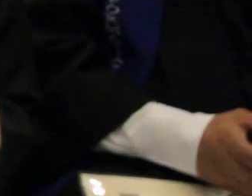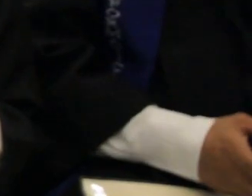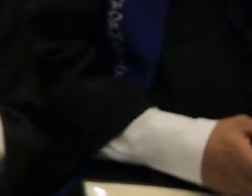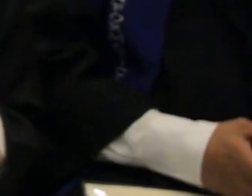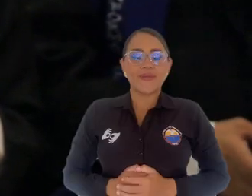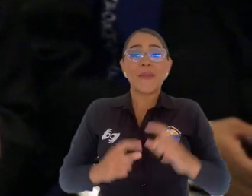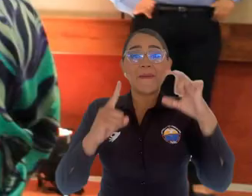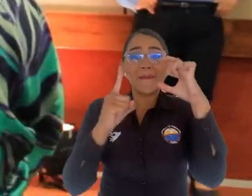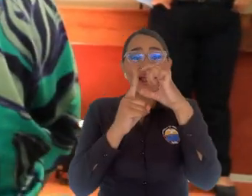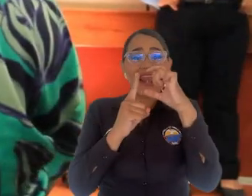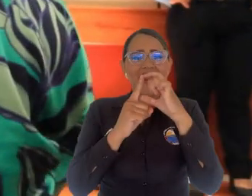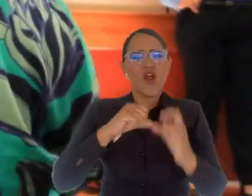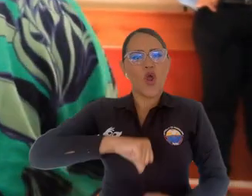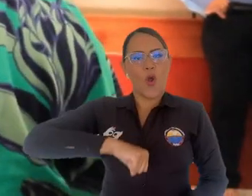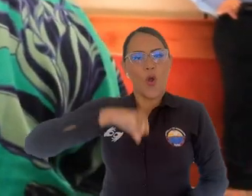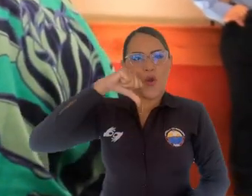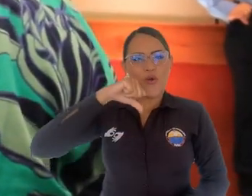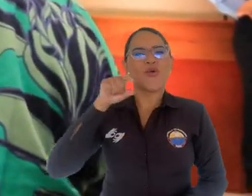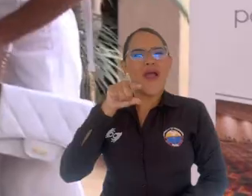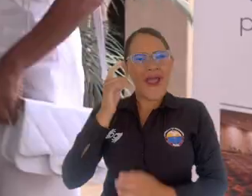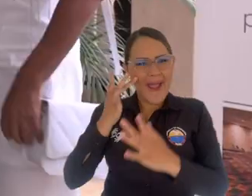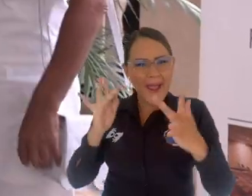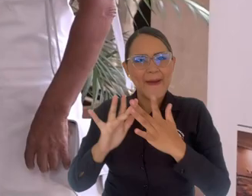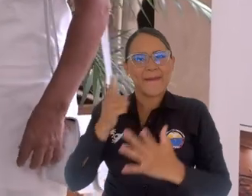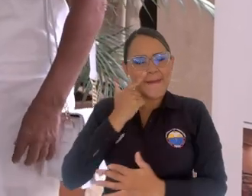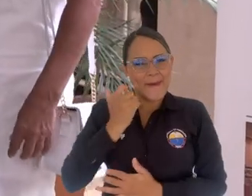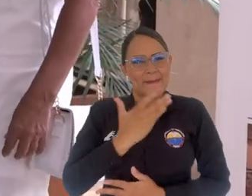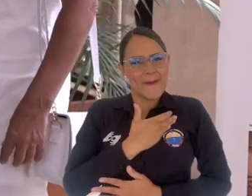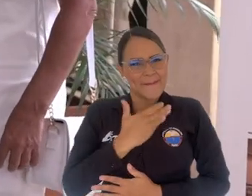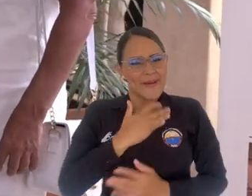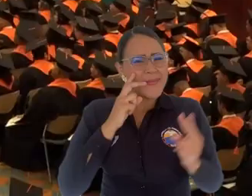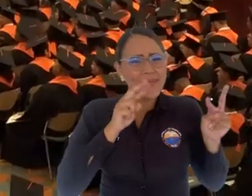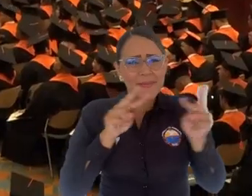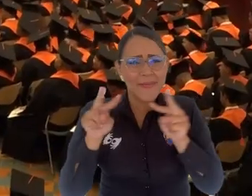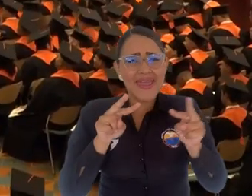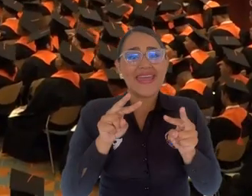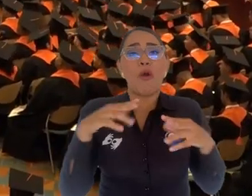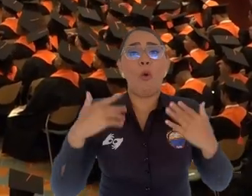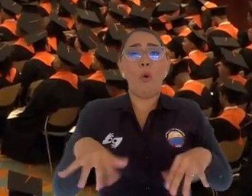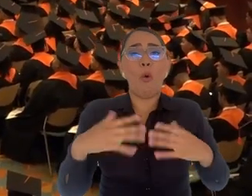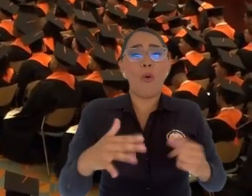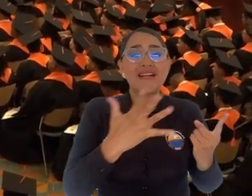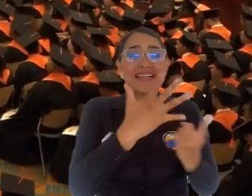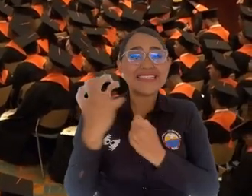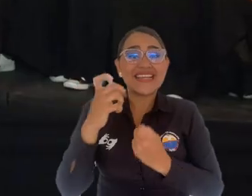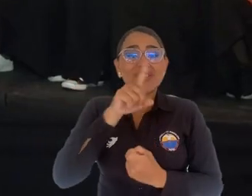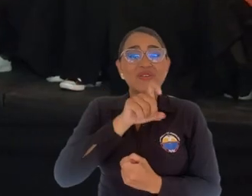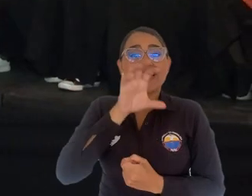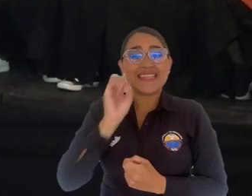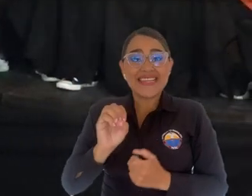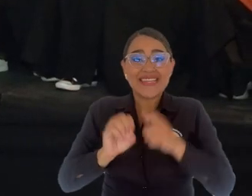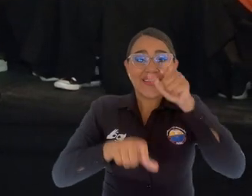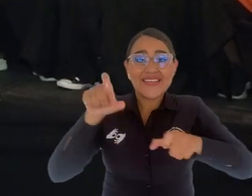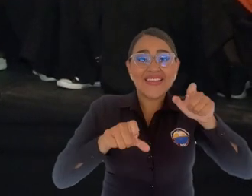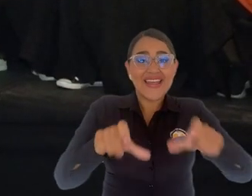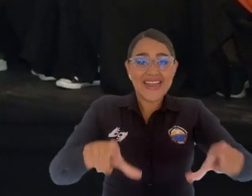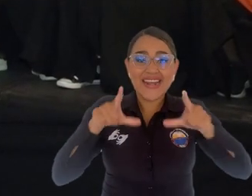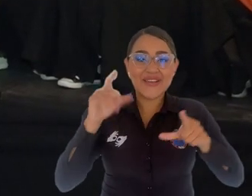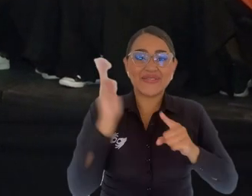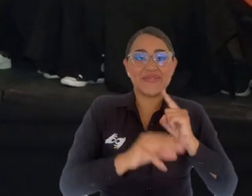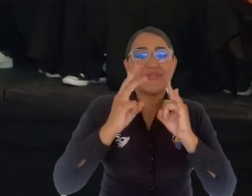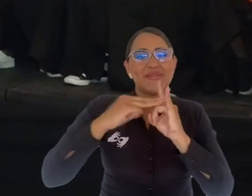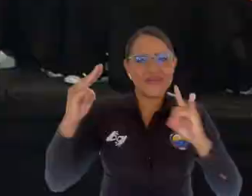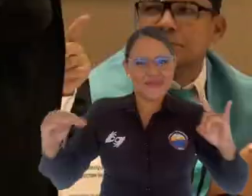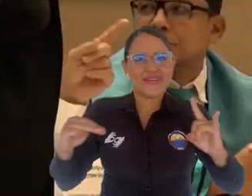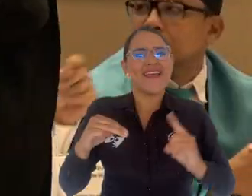Orgullo. Esa es la palabra que mejor describe el sentimiento que embarga a los padres de familia de los 660 graduados que tituló